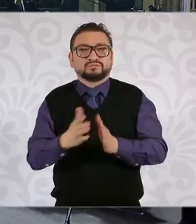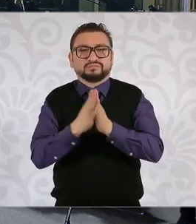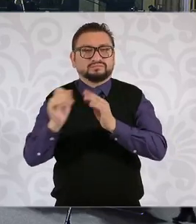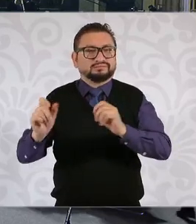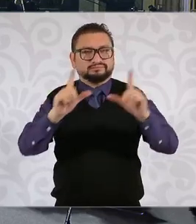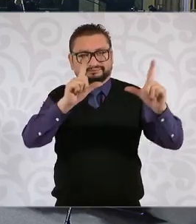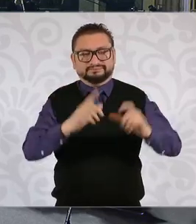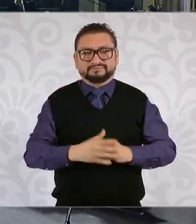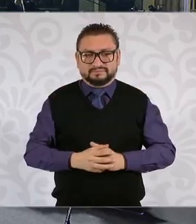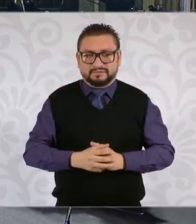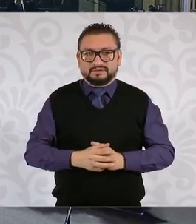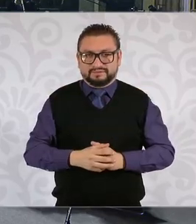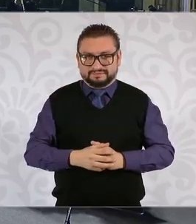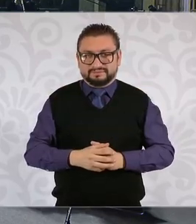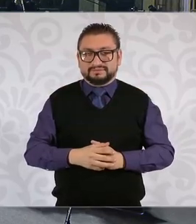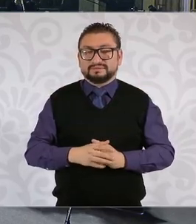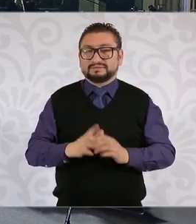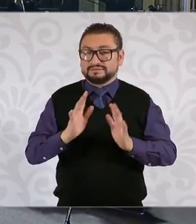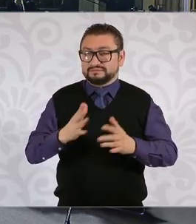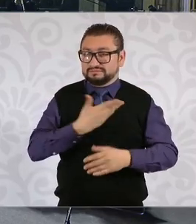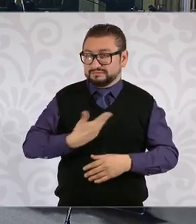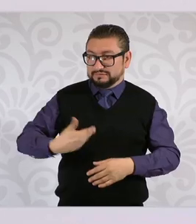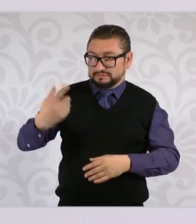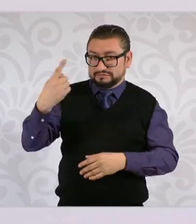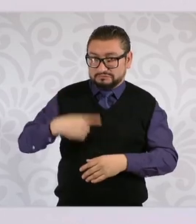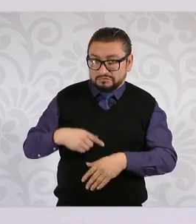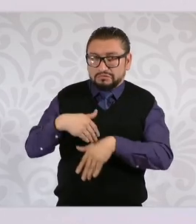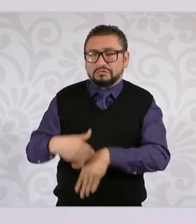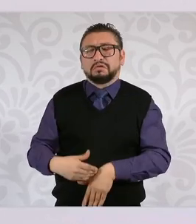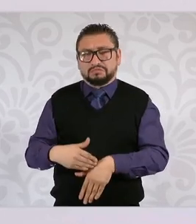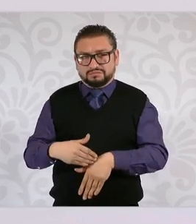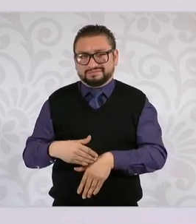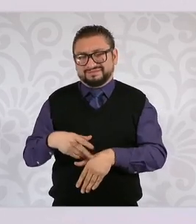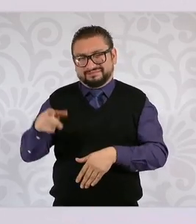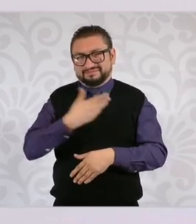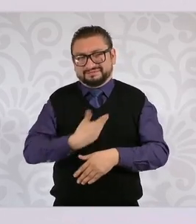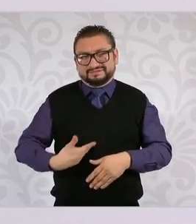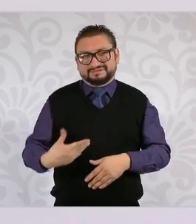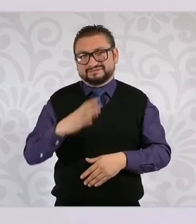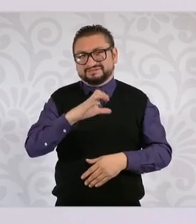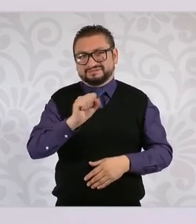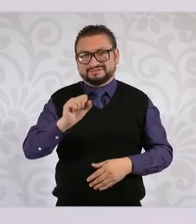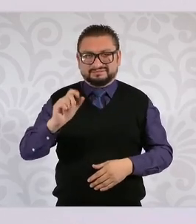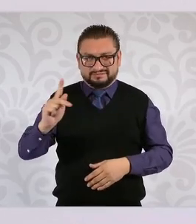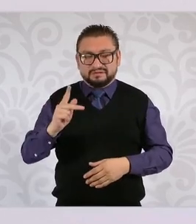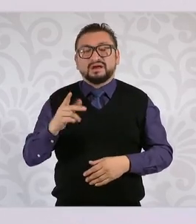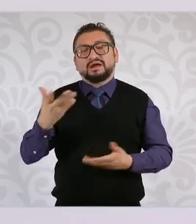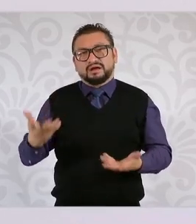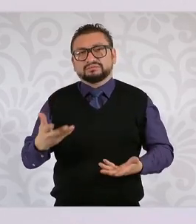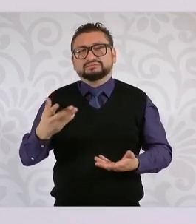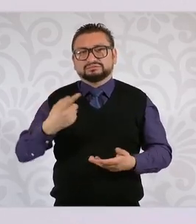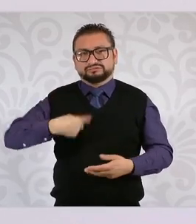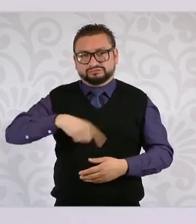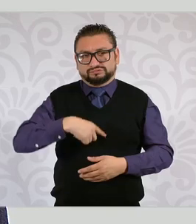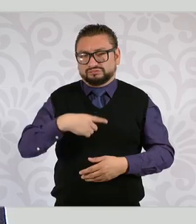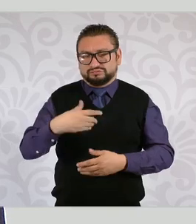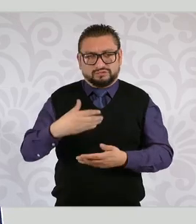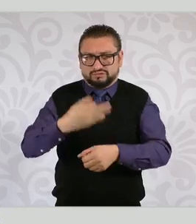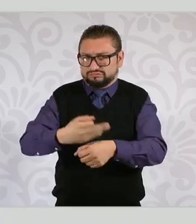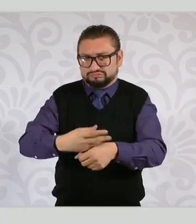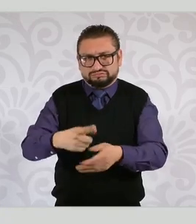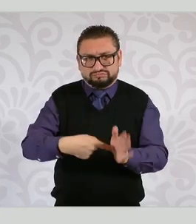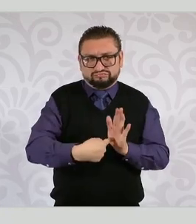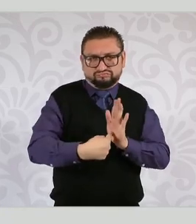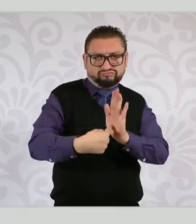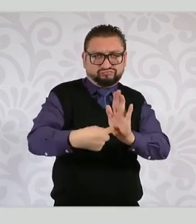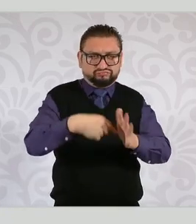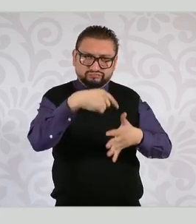A continuación, siguiendo las instrucciones de la presidenta Claudia Sheinbaum, es que justamente presentaré algunos de los puntos